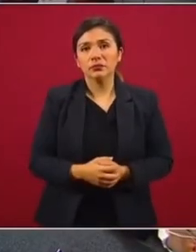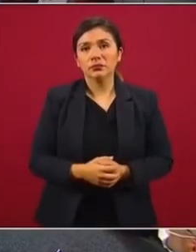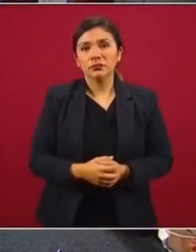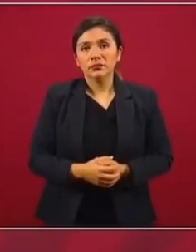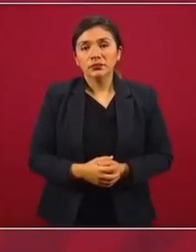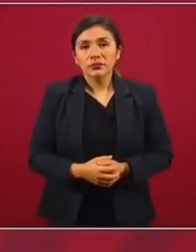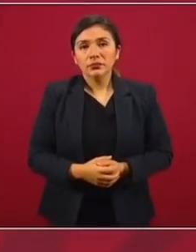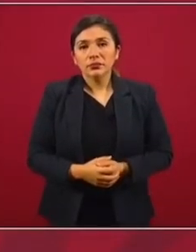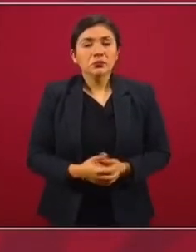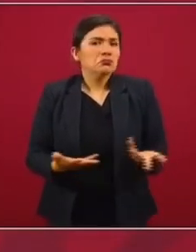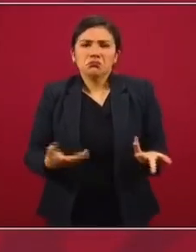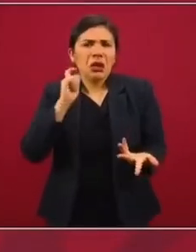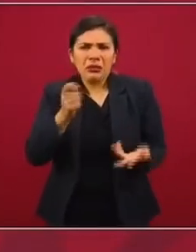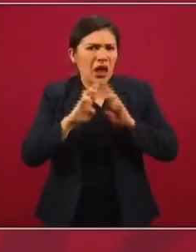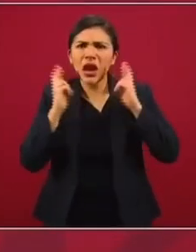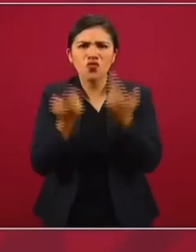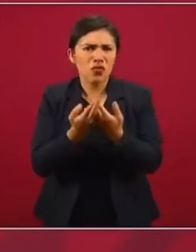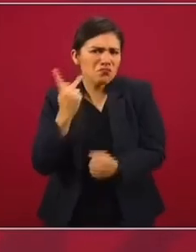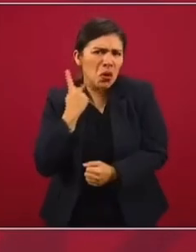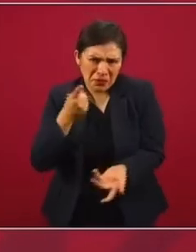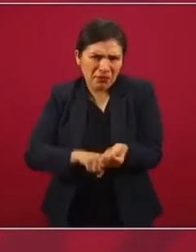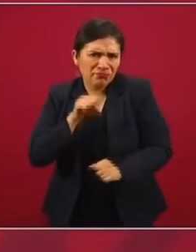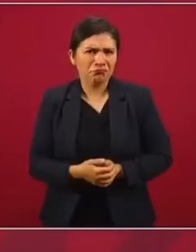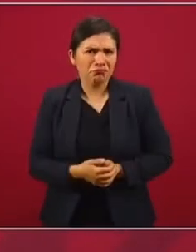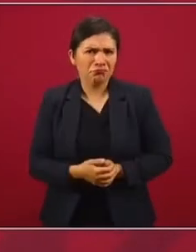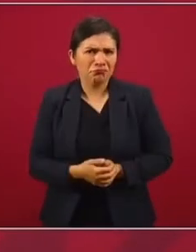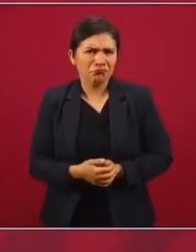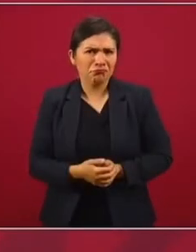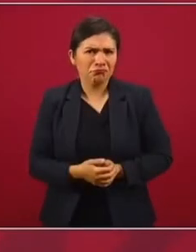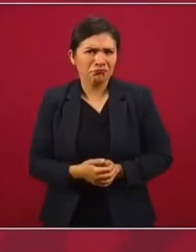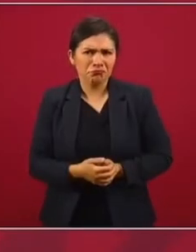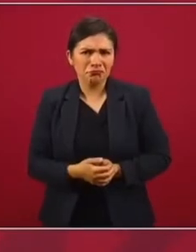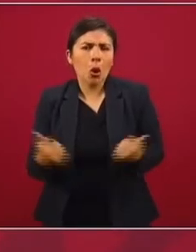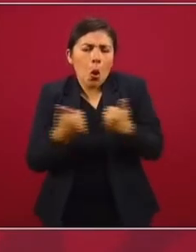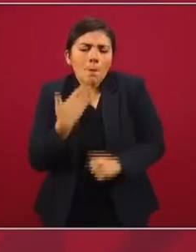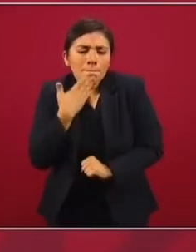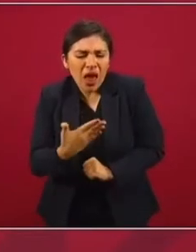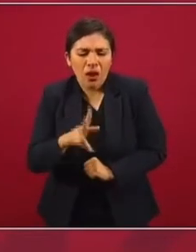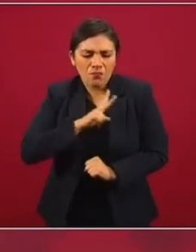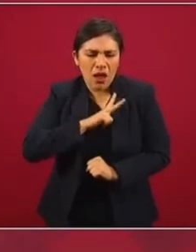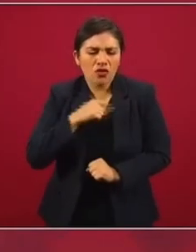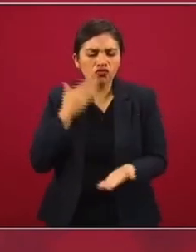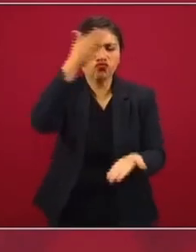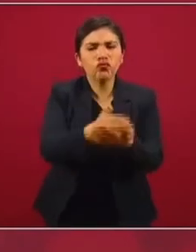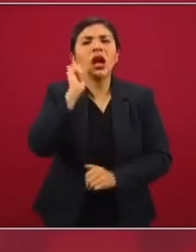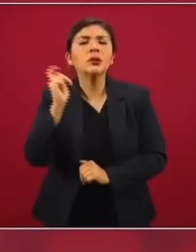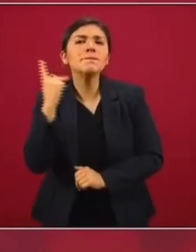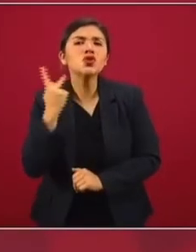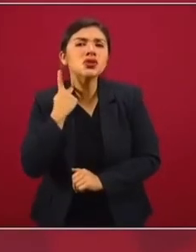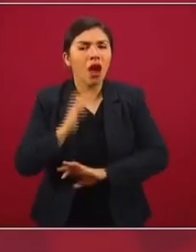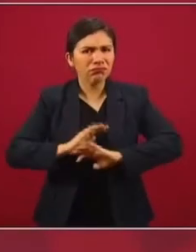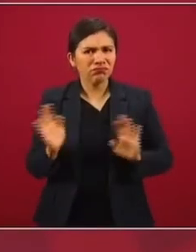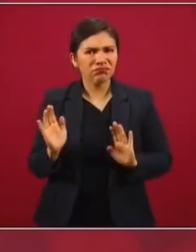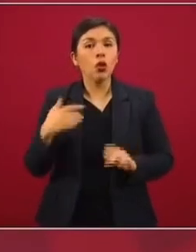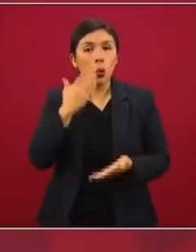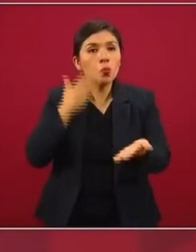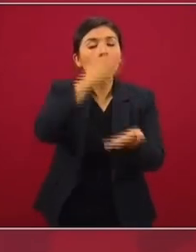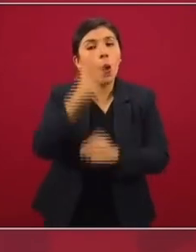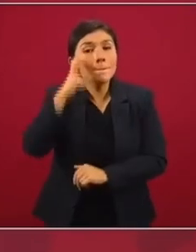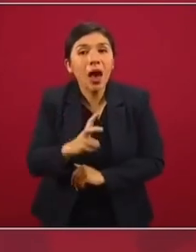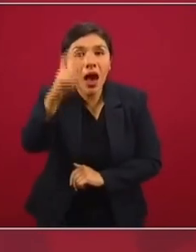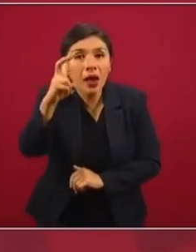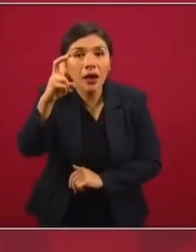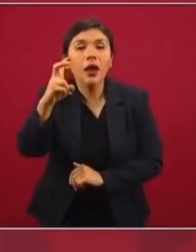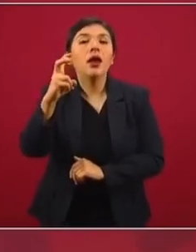reunión política, en el buen sentido de lo que es la política. Voy a un viaje